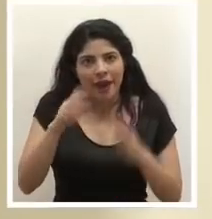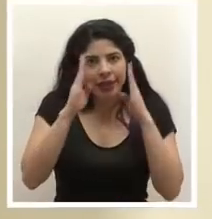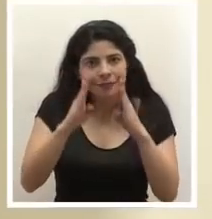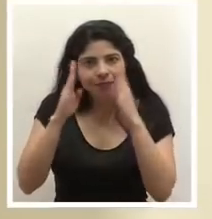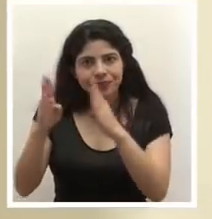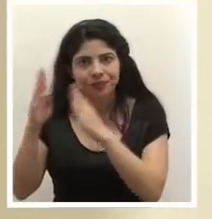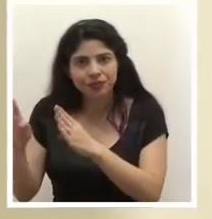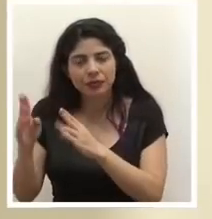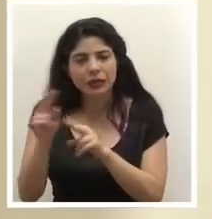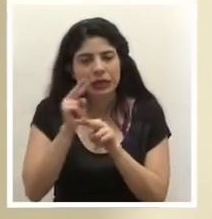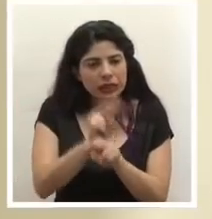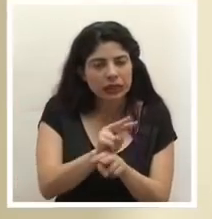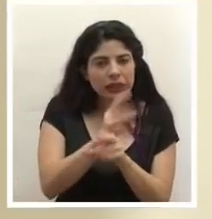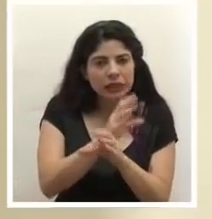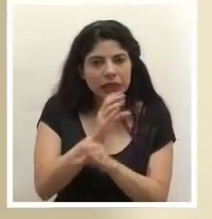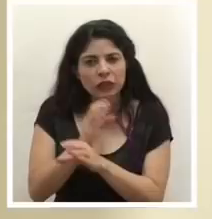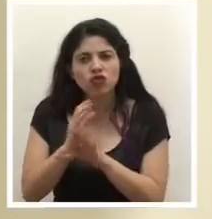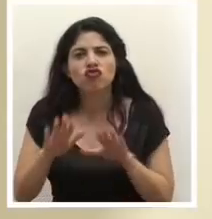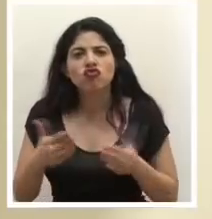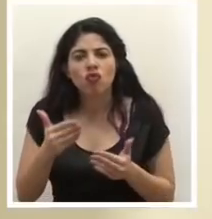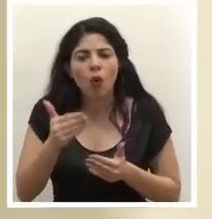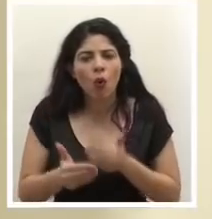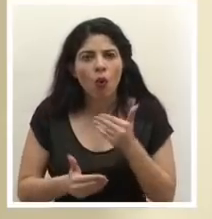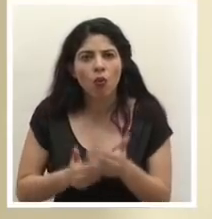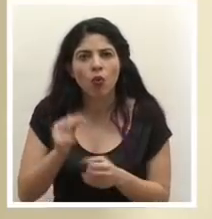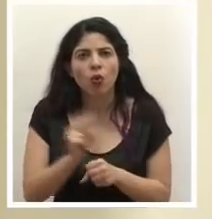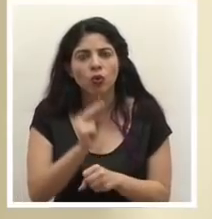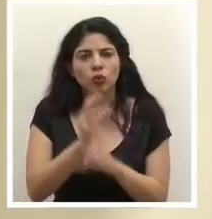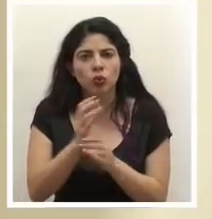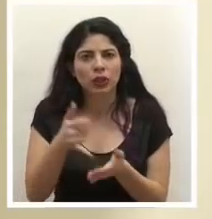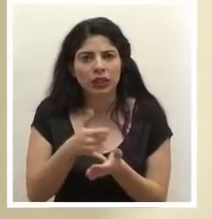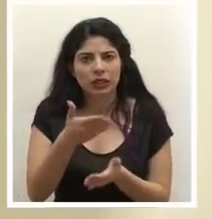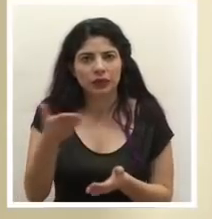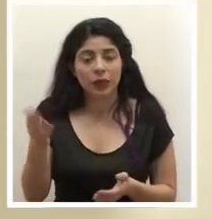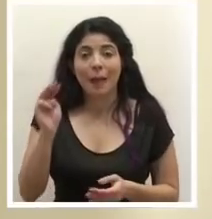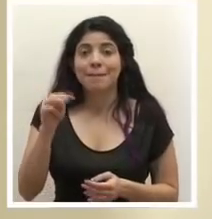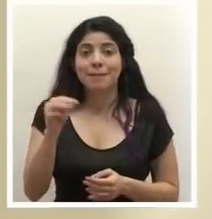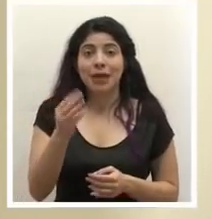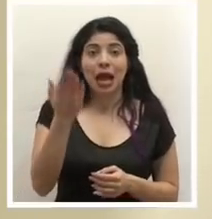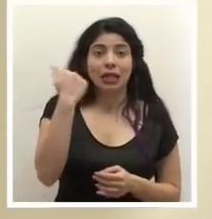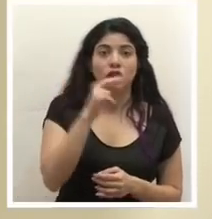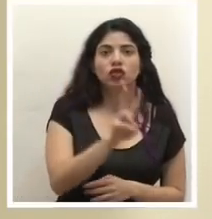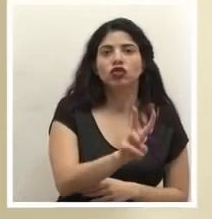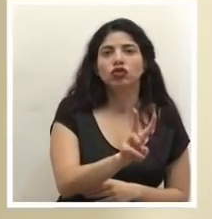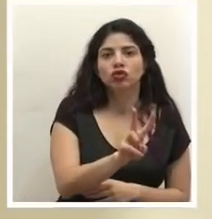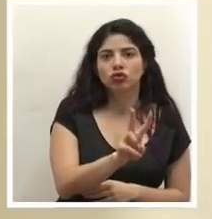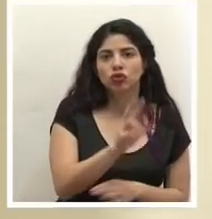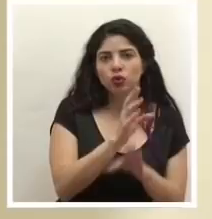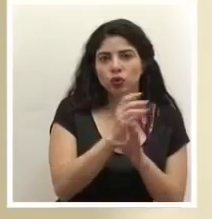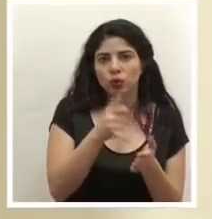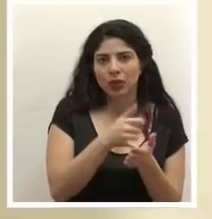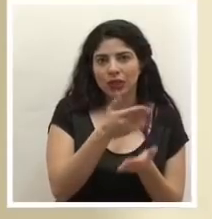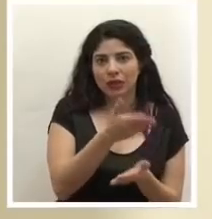y estar vigilantes de cómo va el uso de las UCIs. El martes tenemos dos pacientes en cuidados